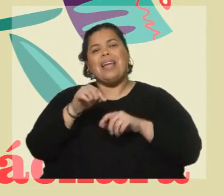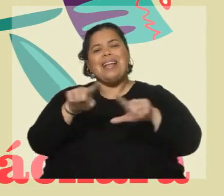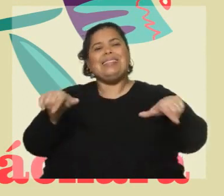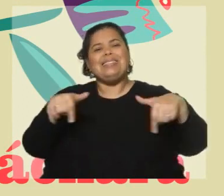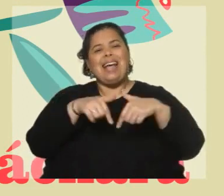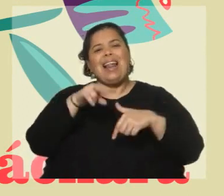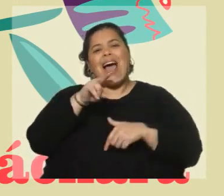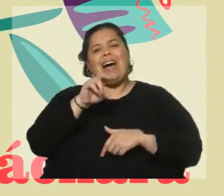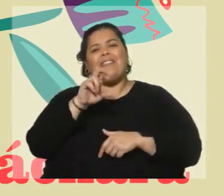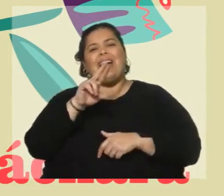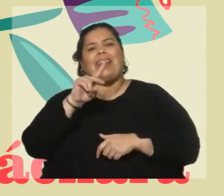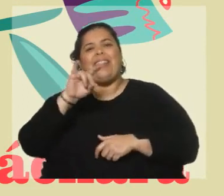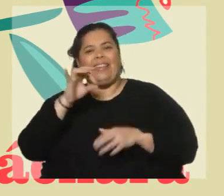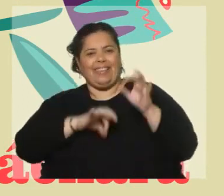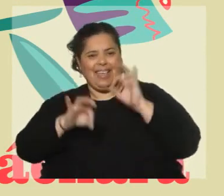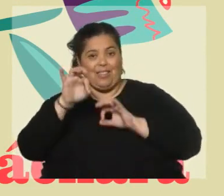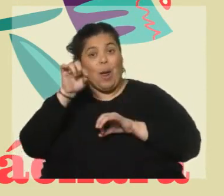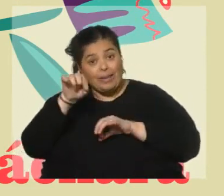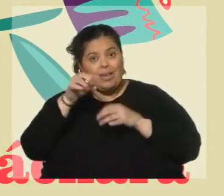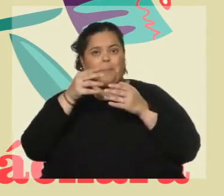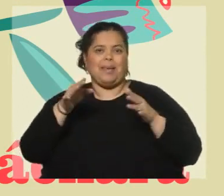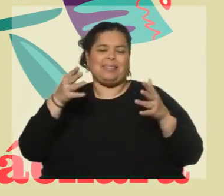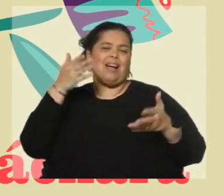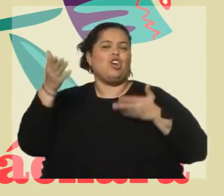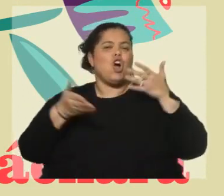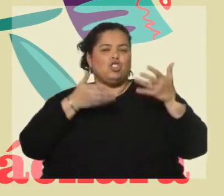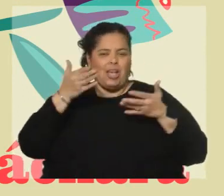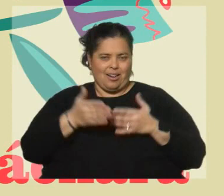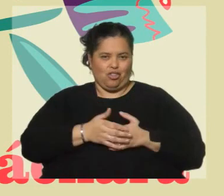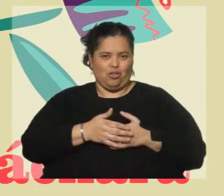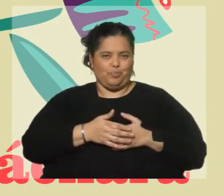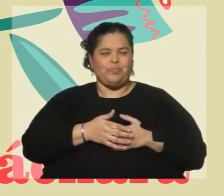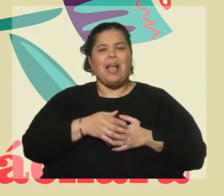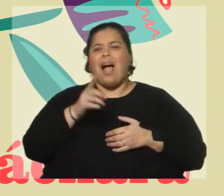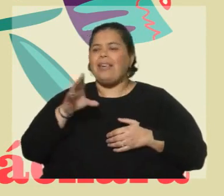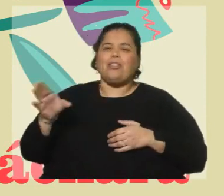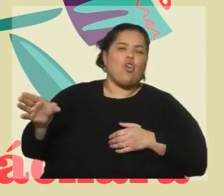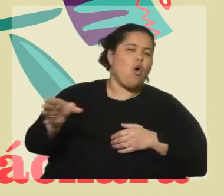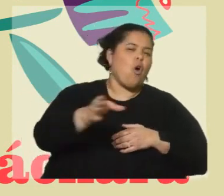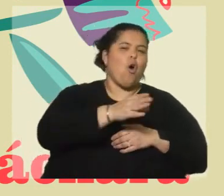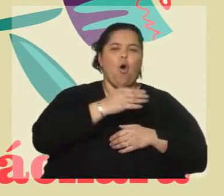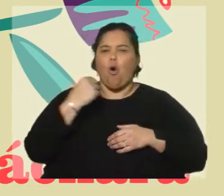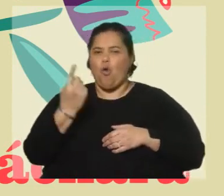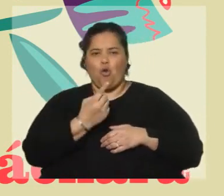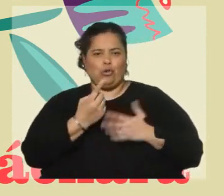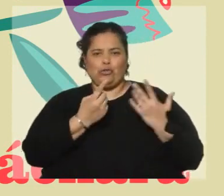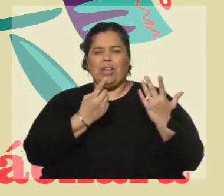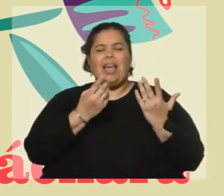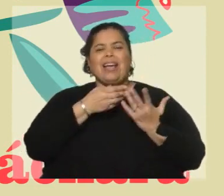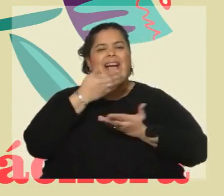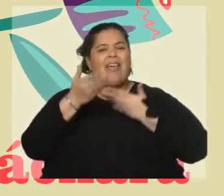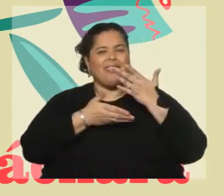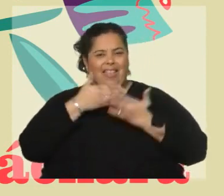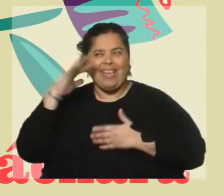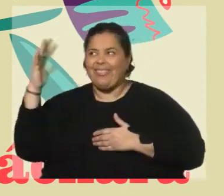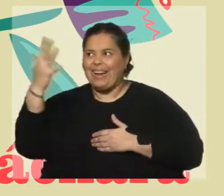los conciertos propiamente dichos con la Gala Lírica en donde van a estar todos los artistas extranjeros, más invitados